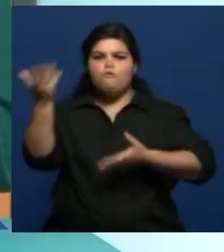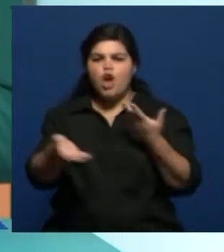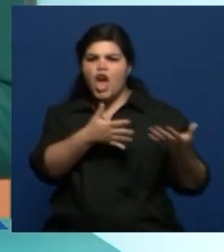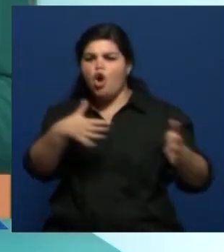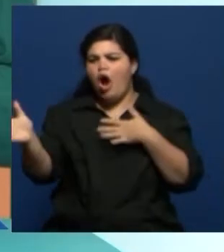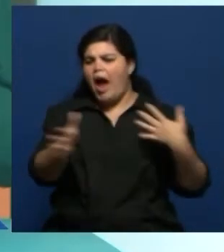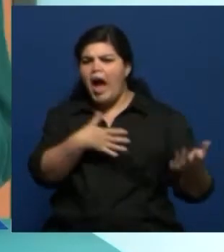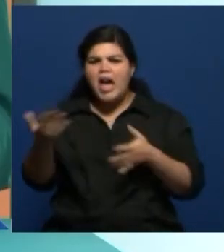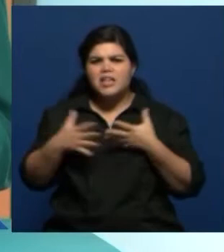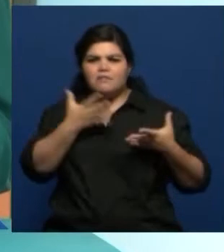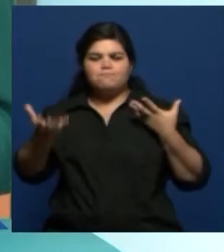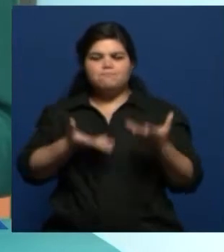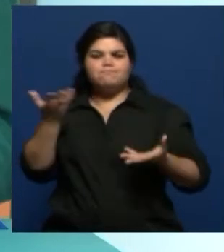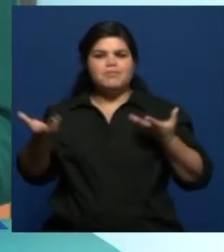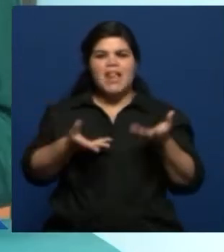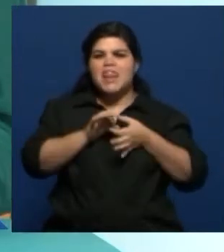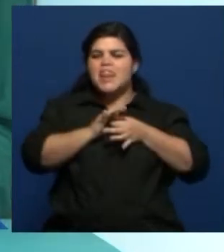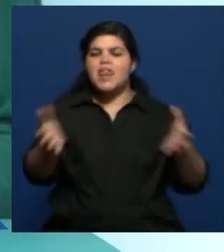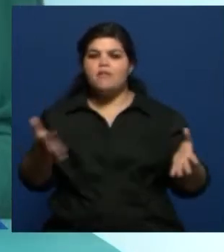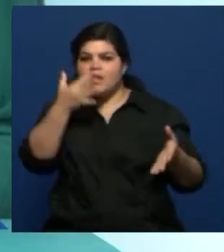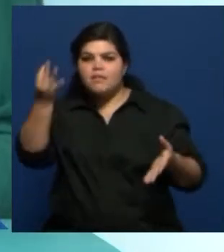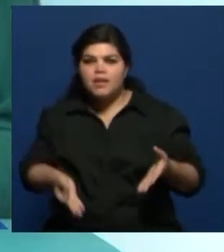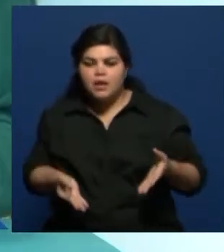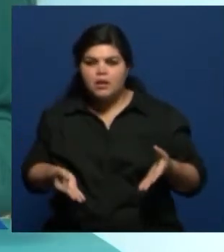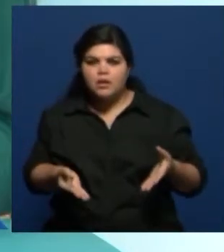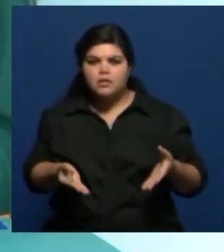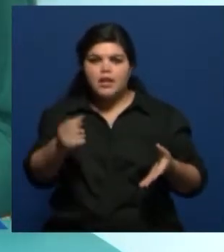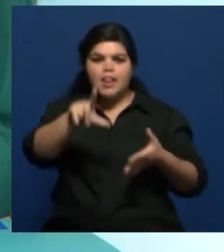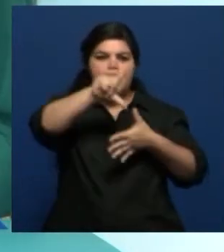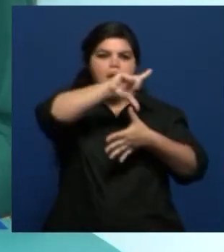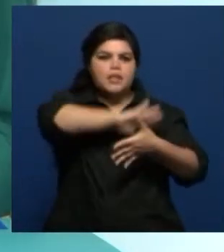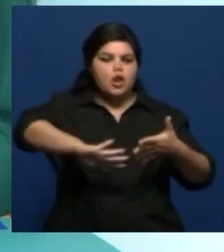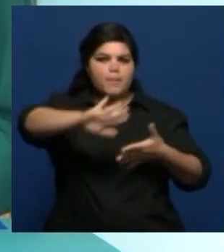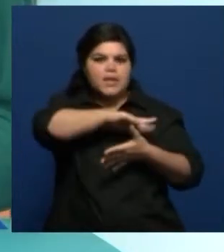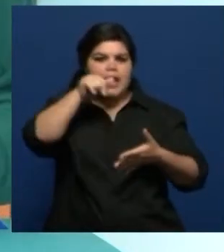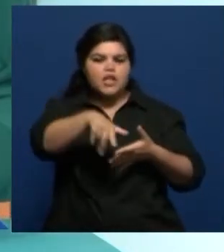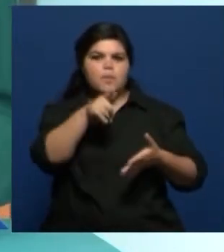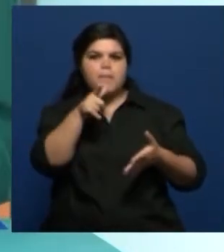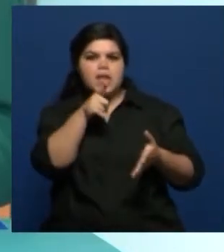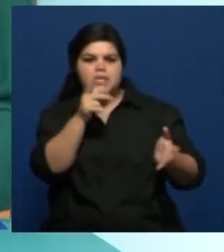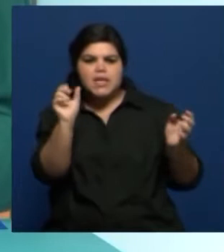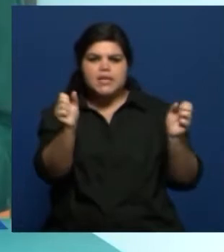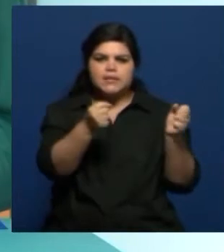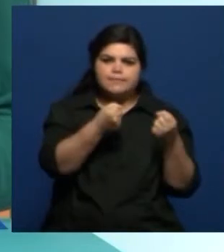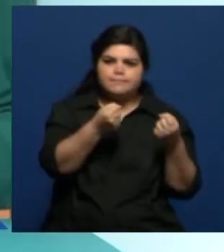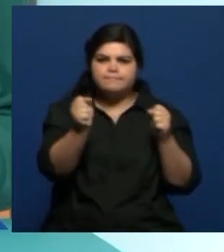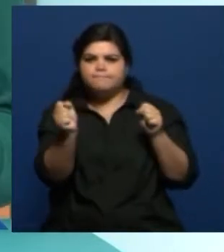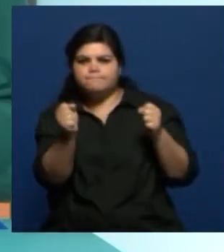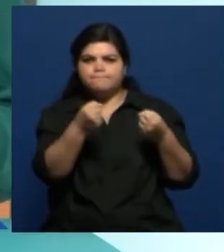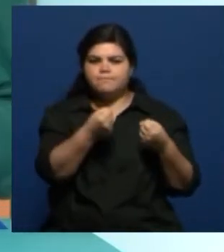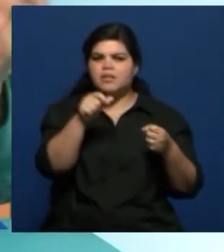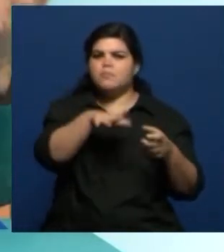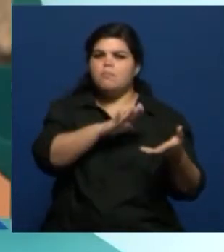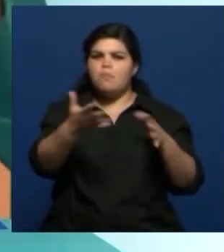es libertad realmente. Y en las danzas latinoamericanas eso está contenido. Aparece el grillete, aparece,